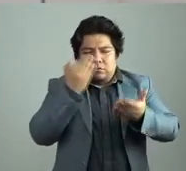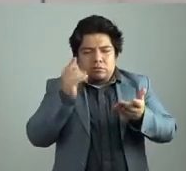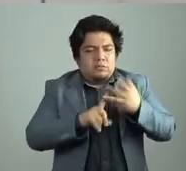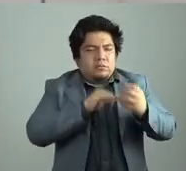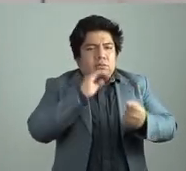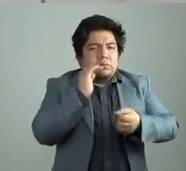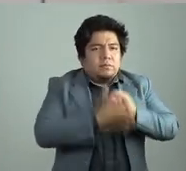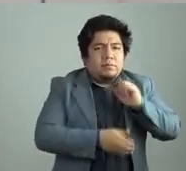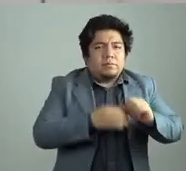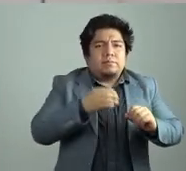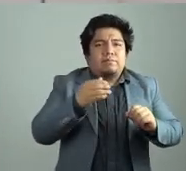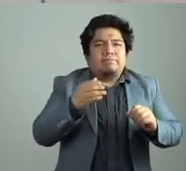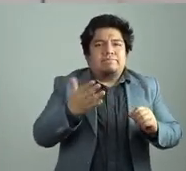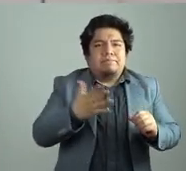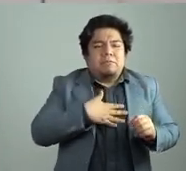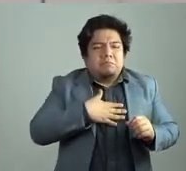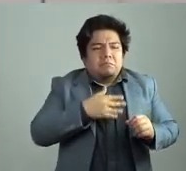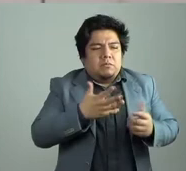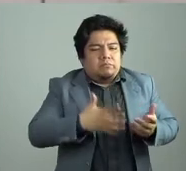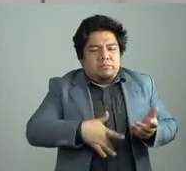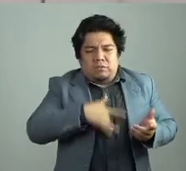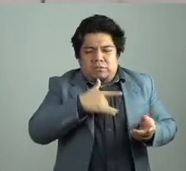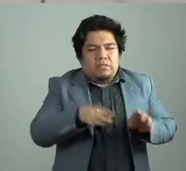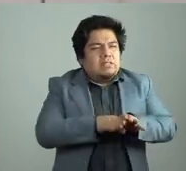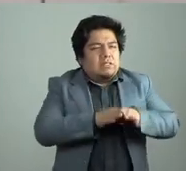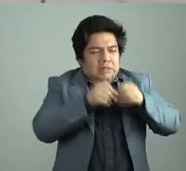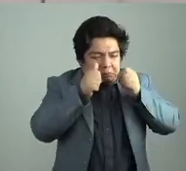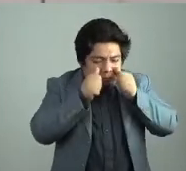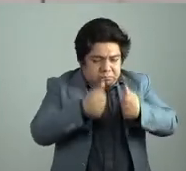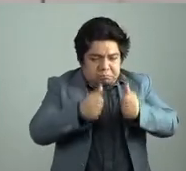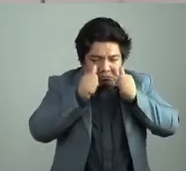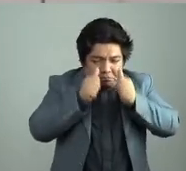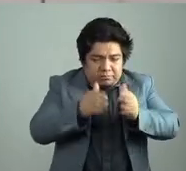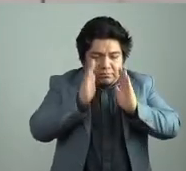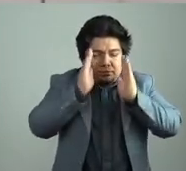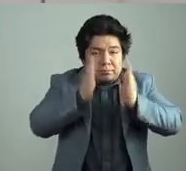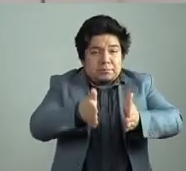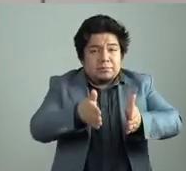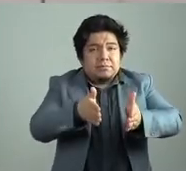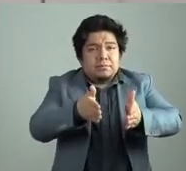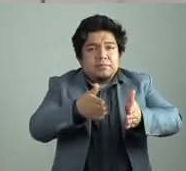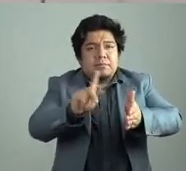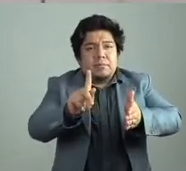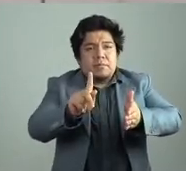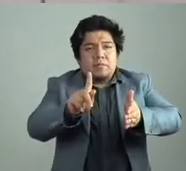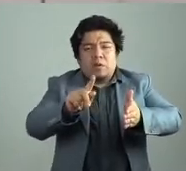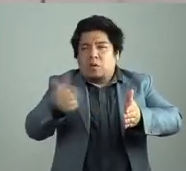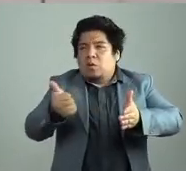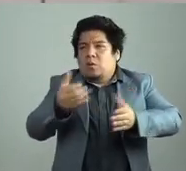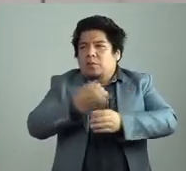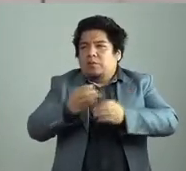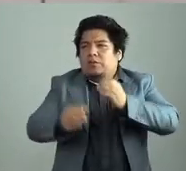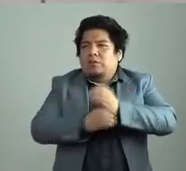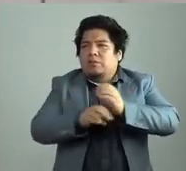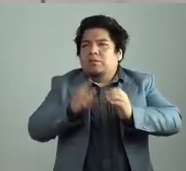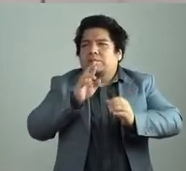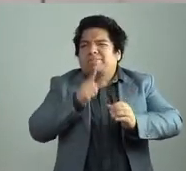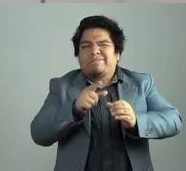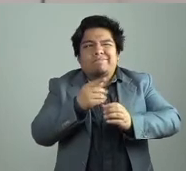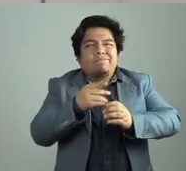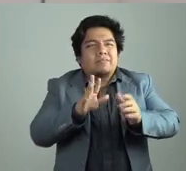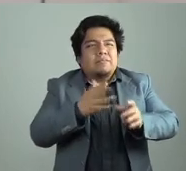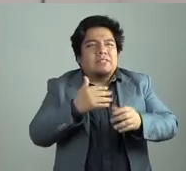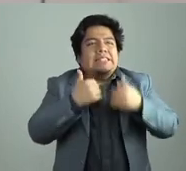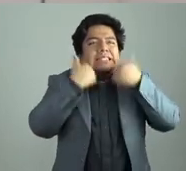que estoy así como concentrado y salgo a buscar oxígeno, por decirlo de alguna manera, pues me